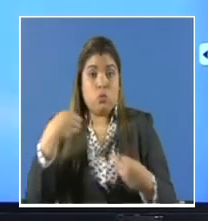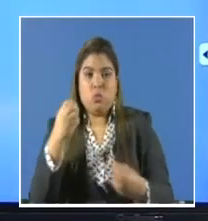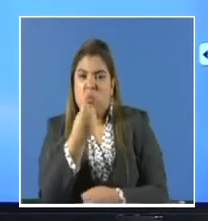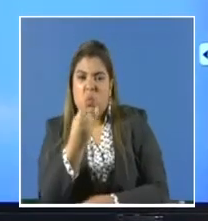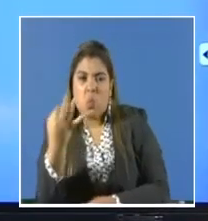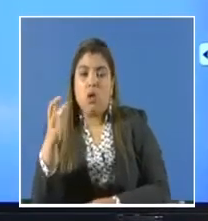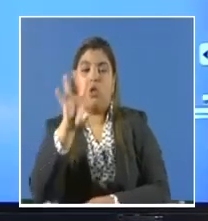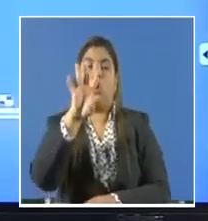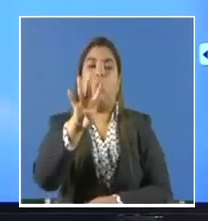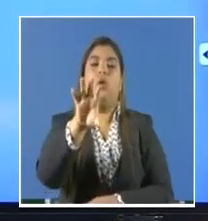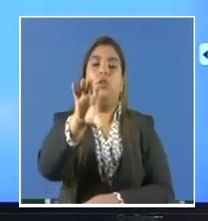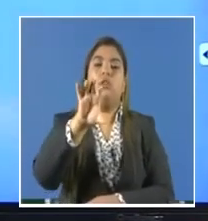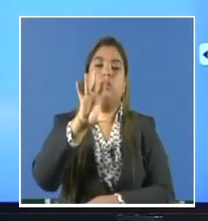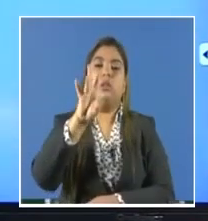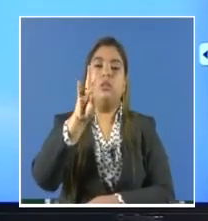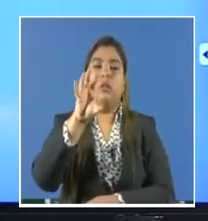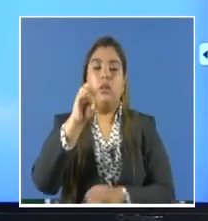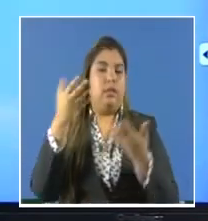470.